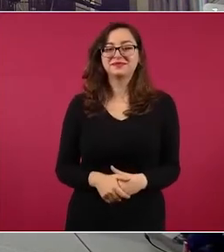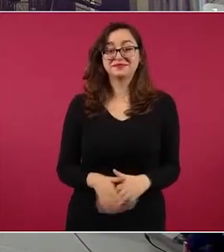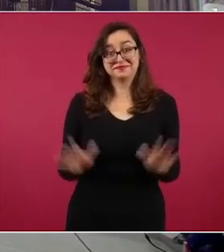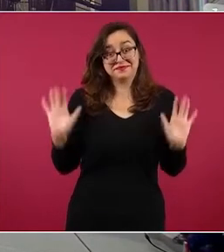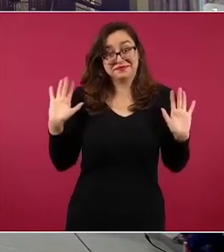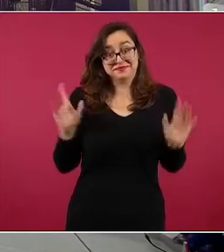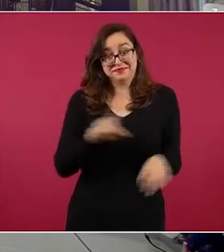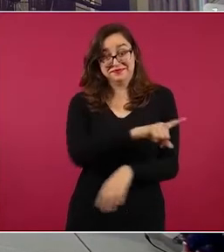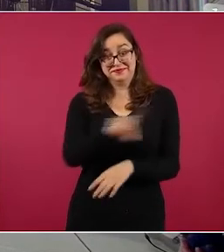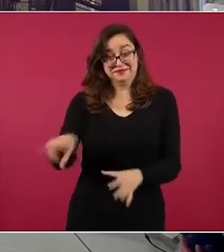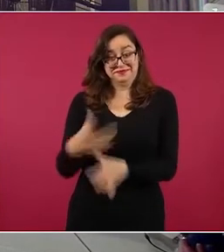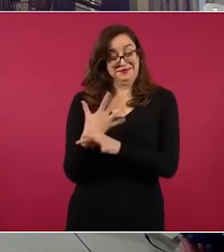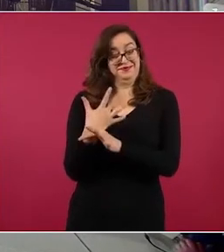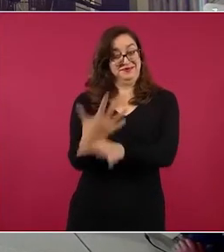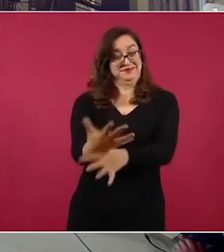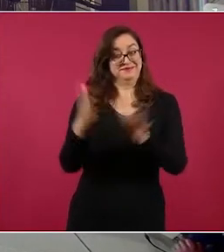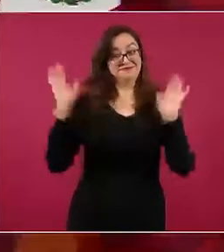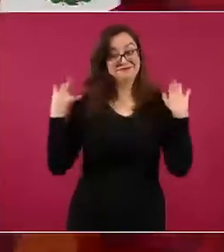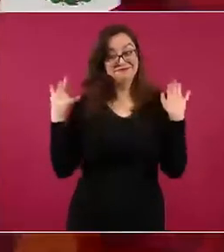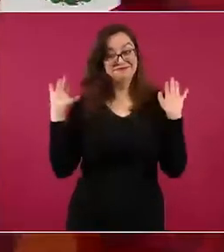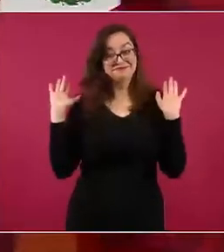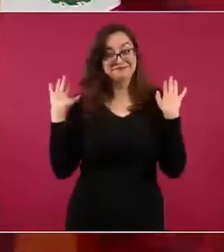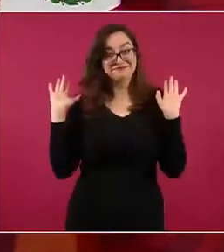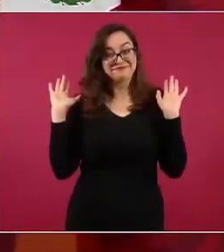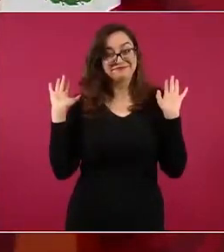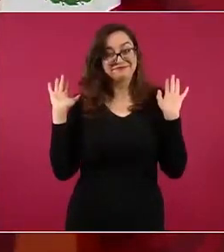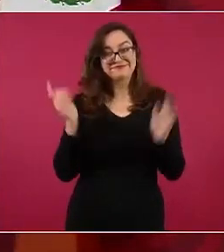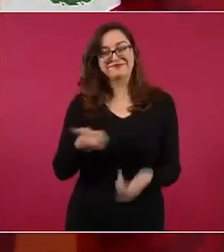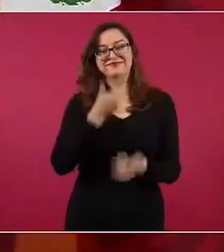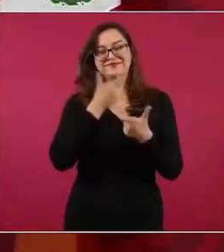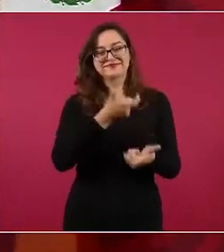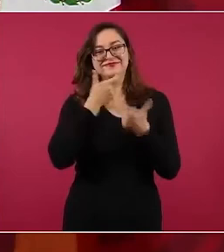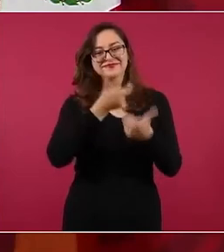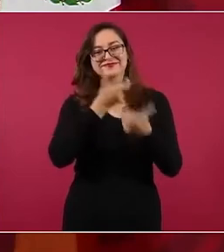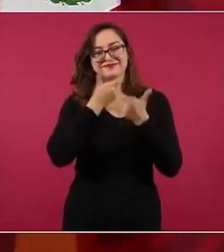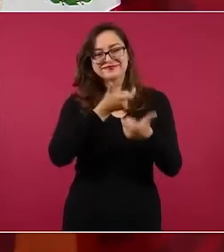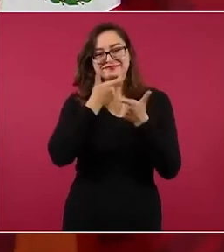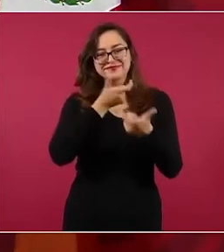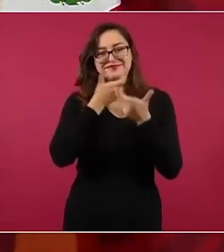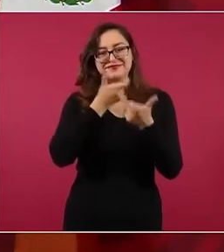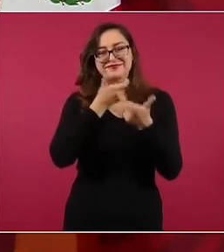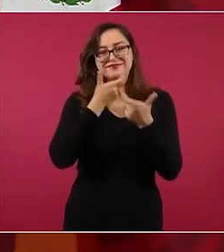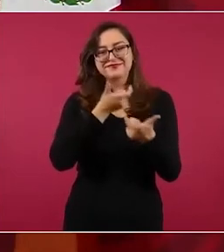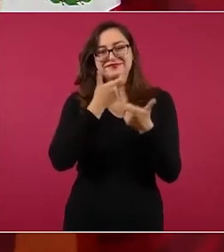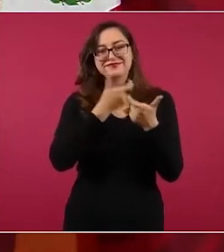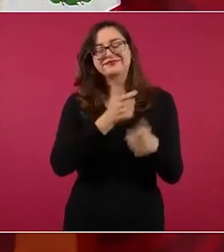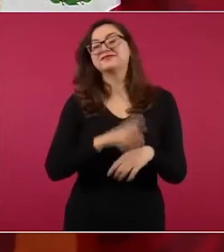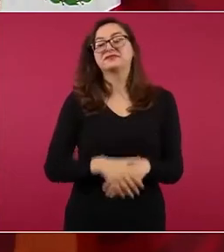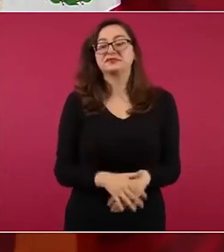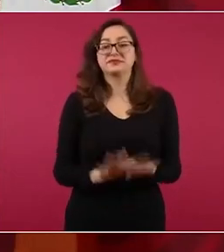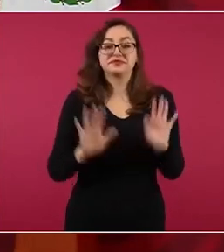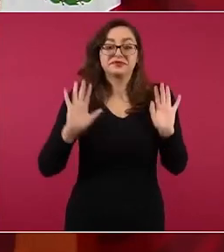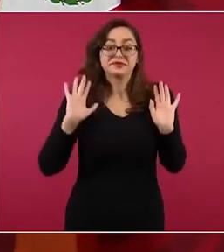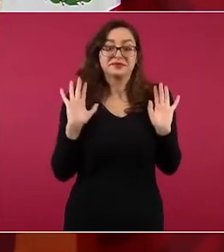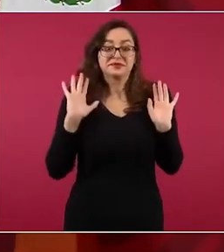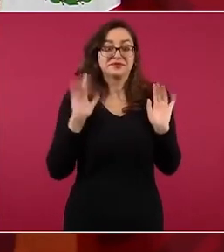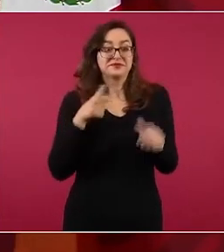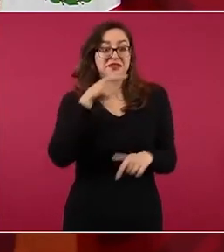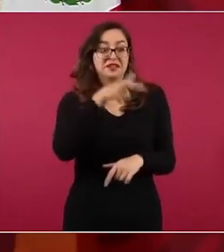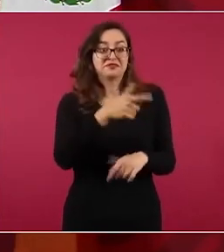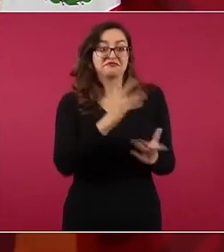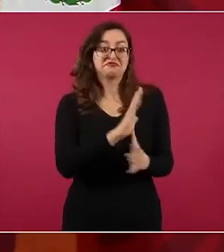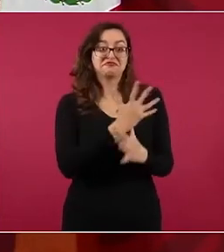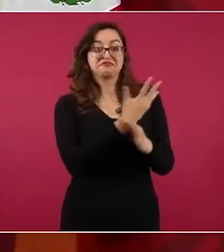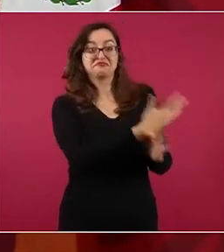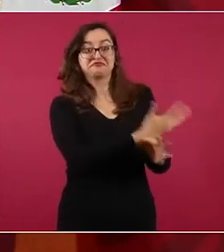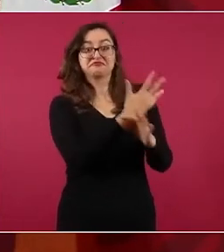Tómenla, es lo que aparece de dominio público,